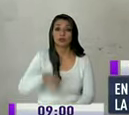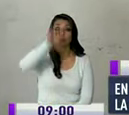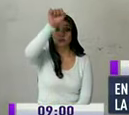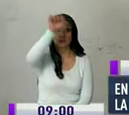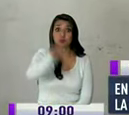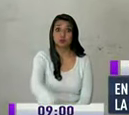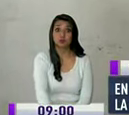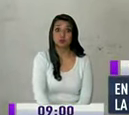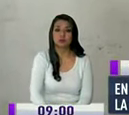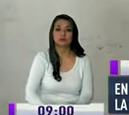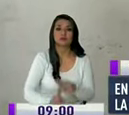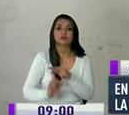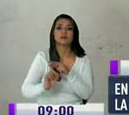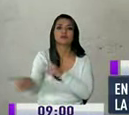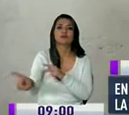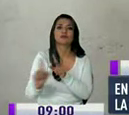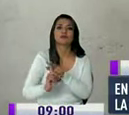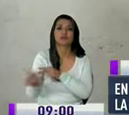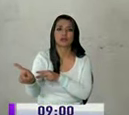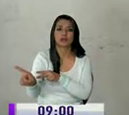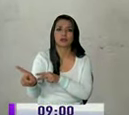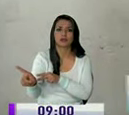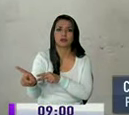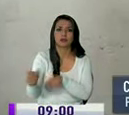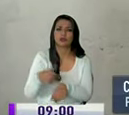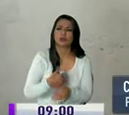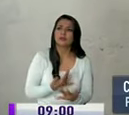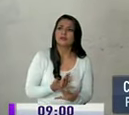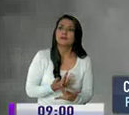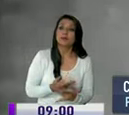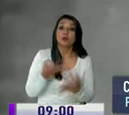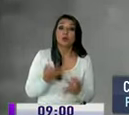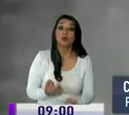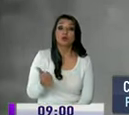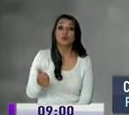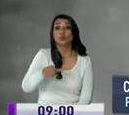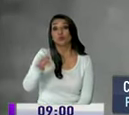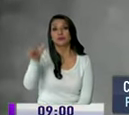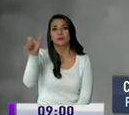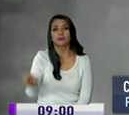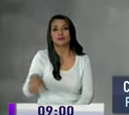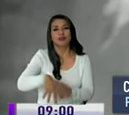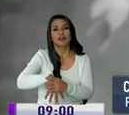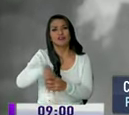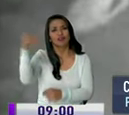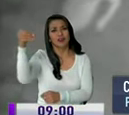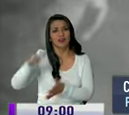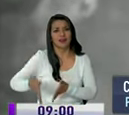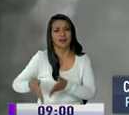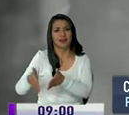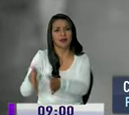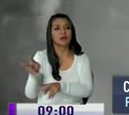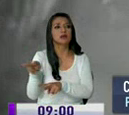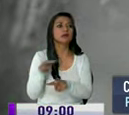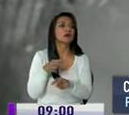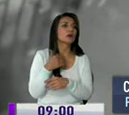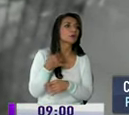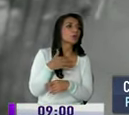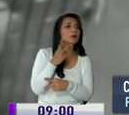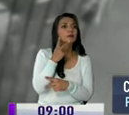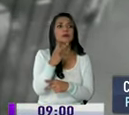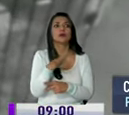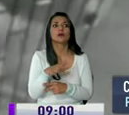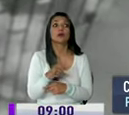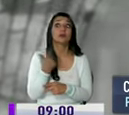y nos dejan encerrados por un par de minutos hasta que una persona del que estaba afuera en la calle pues se dio cuenta de lo